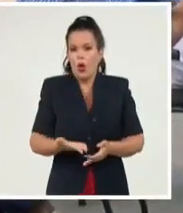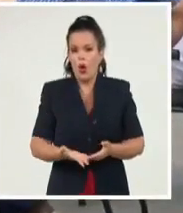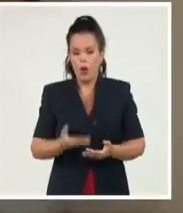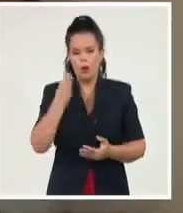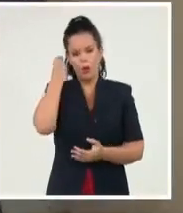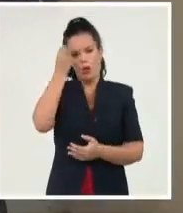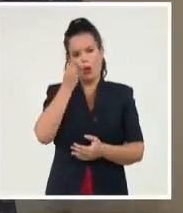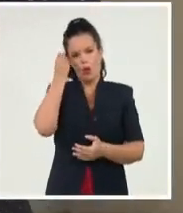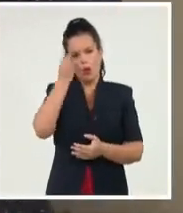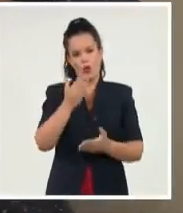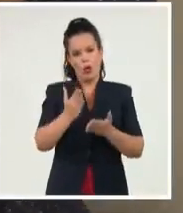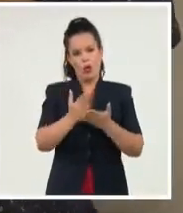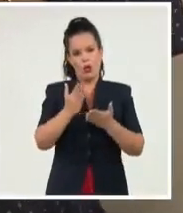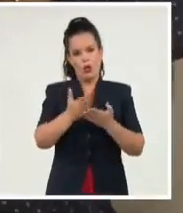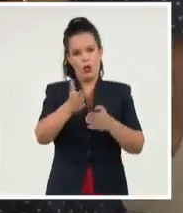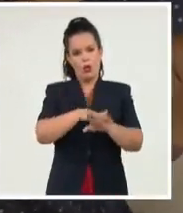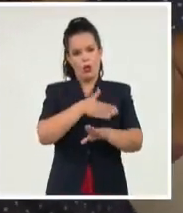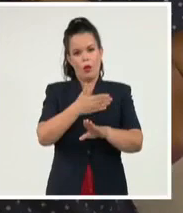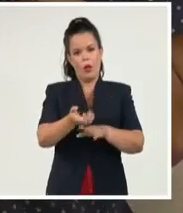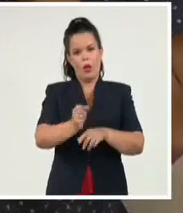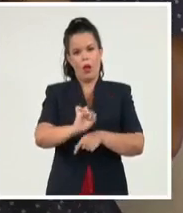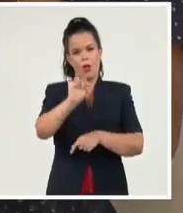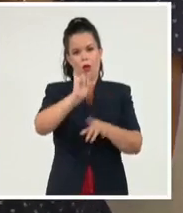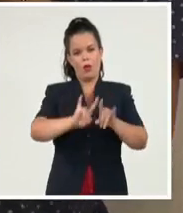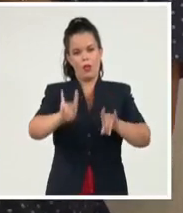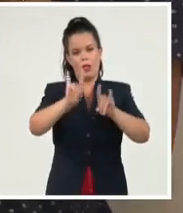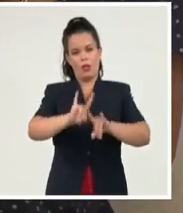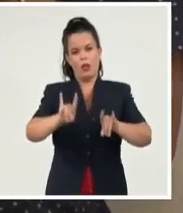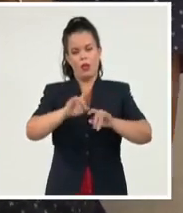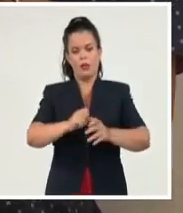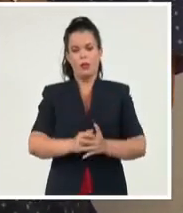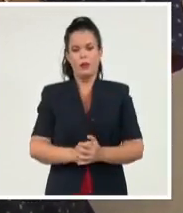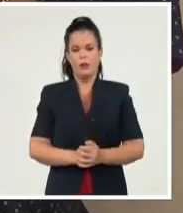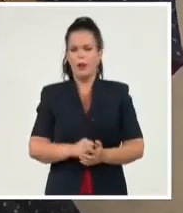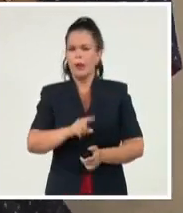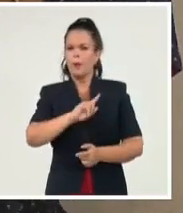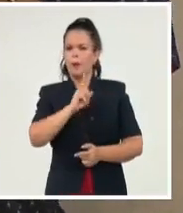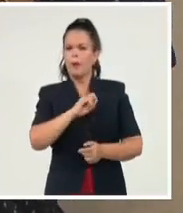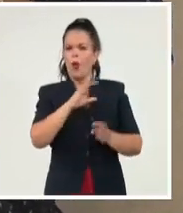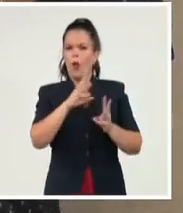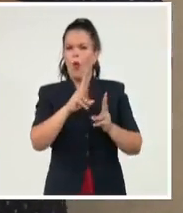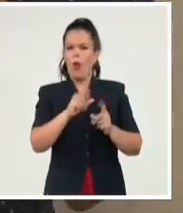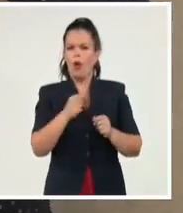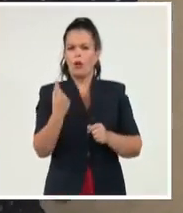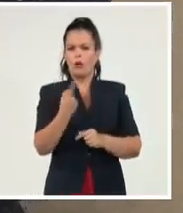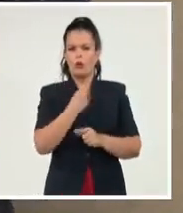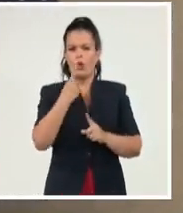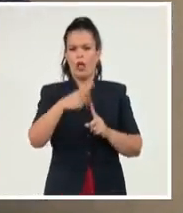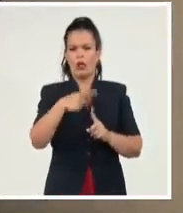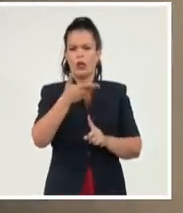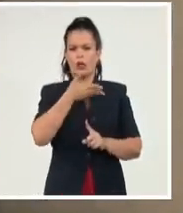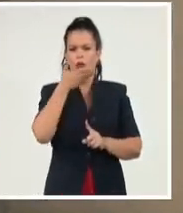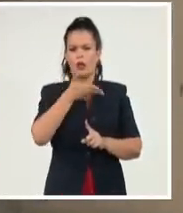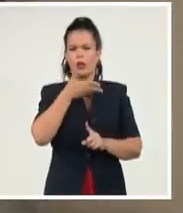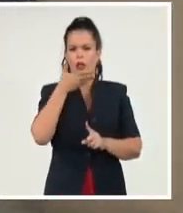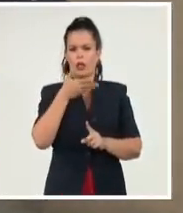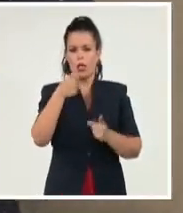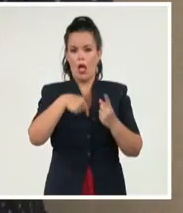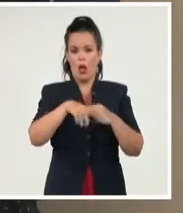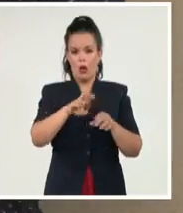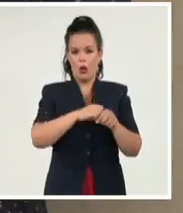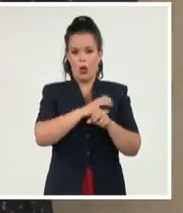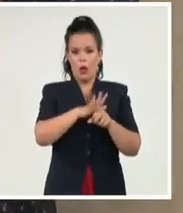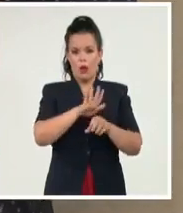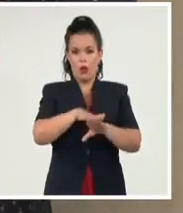posgrado. ¿Cuántas de nuestras tesis de residencia con respecto a la COVID-19 no pueden tributar después a un doctorado en